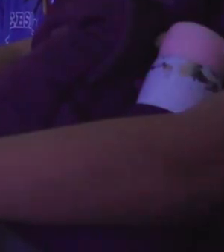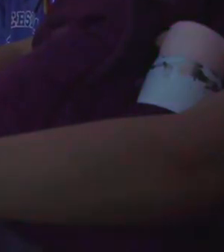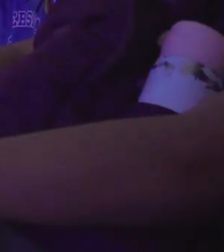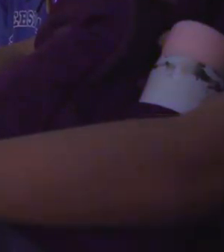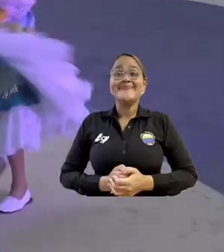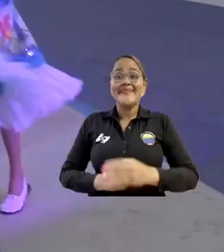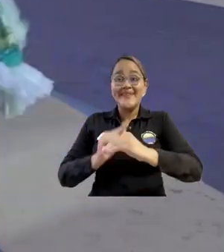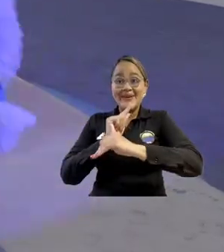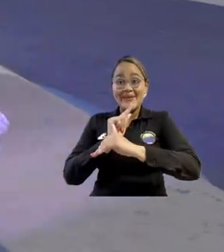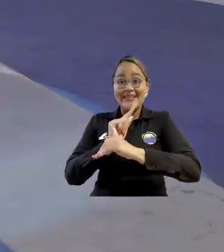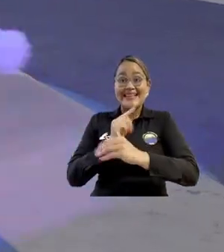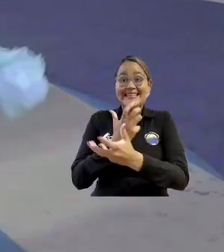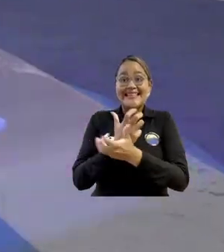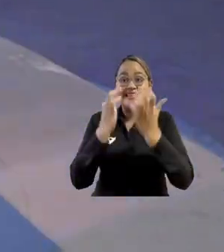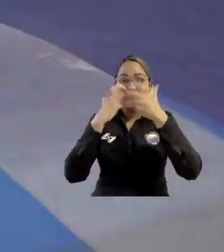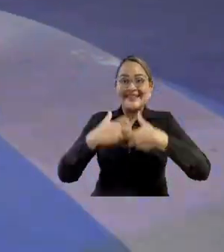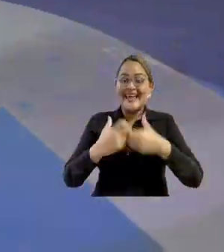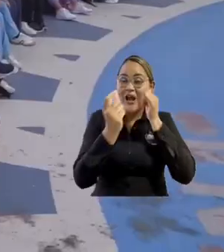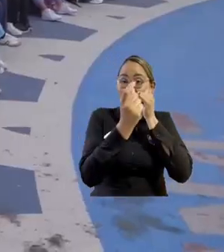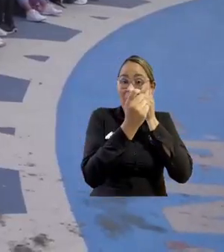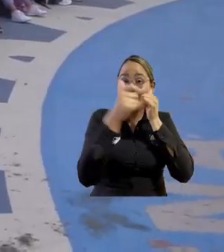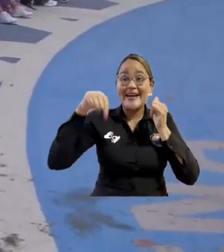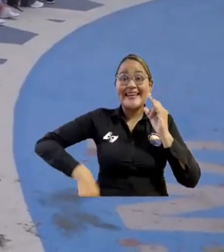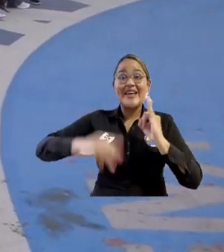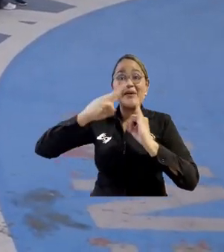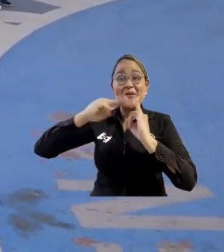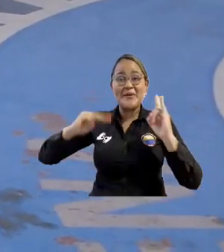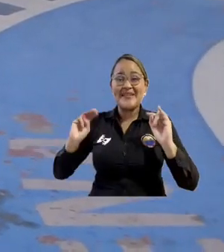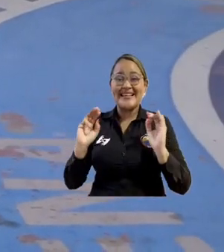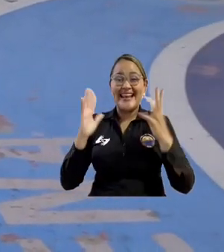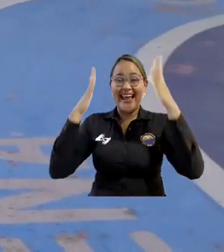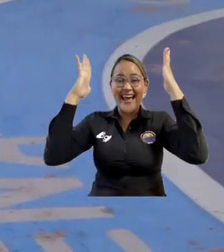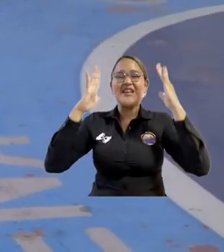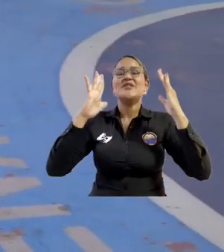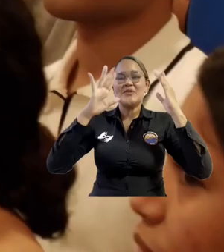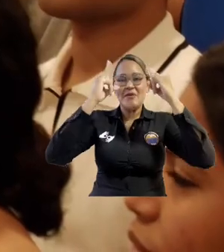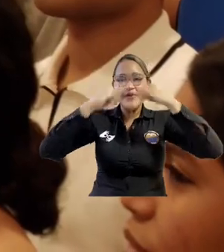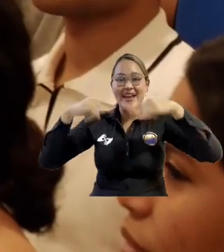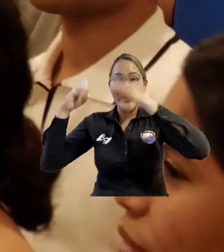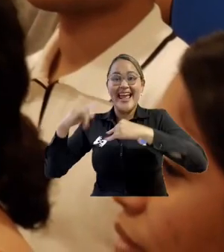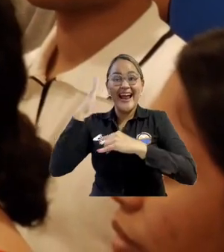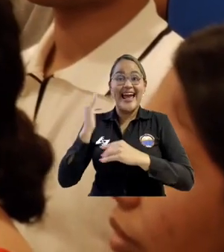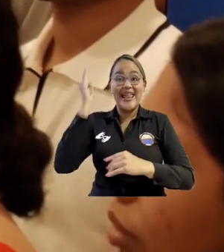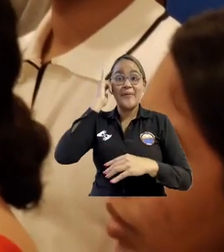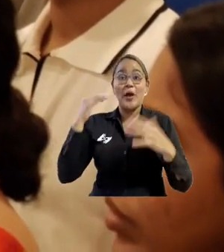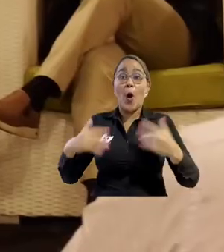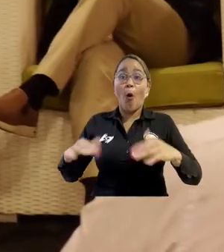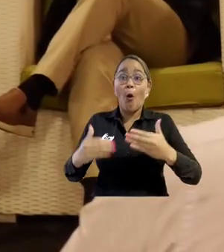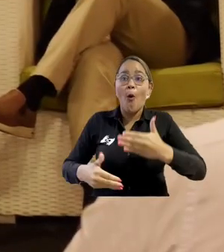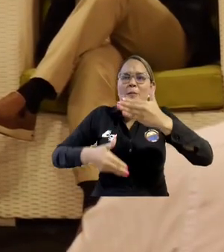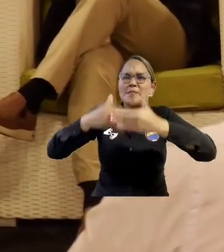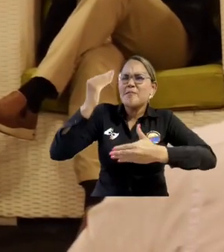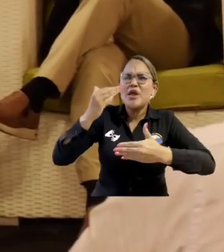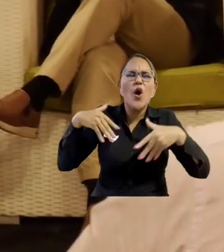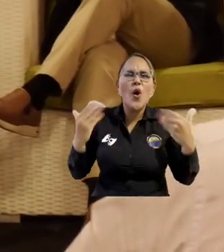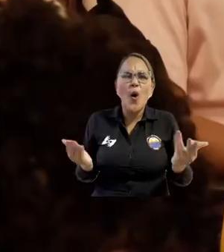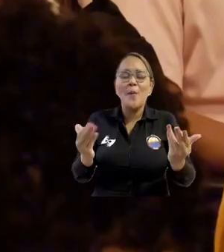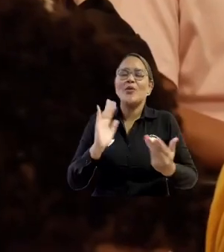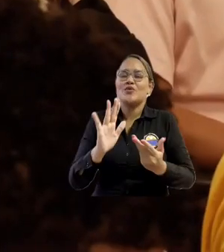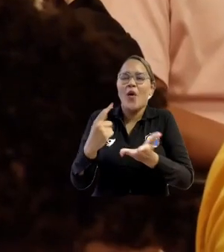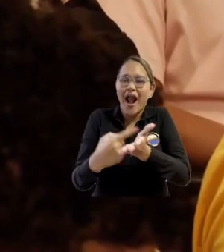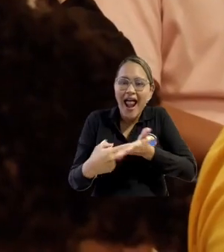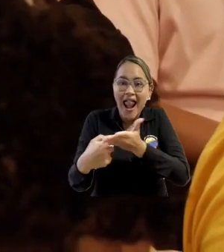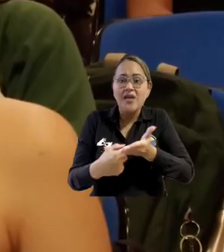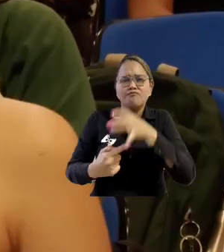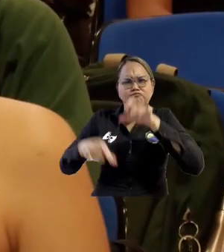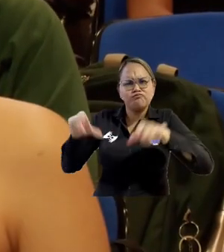Por primera vez, la Facultad de Ciencias Empresariales y Económicas de la Universidad del Magdalena celebró su feria académica. La agenda